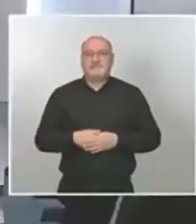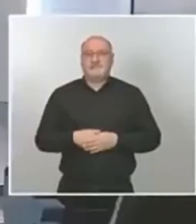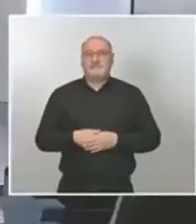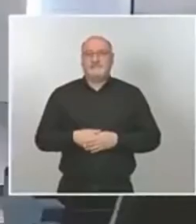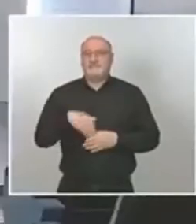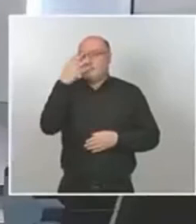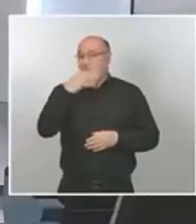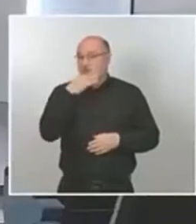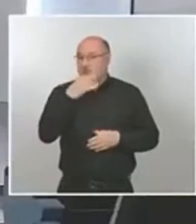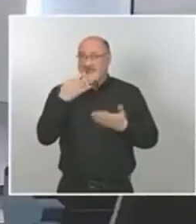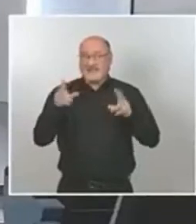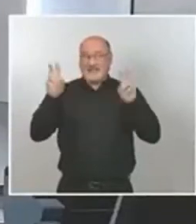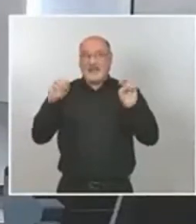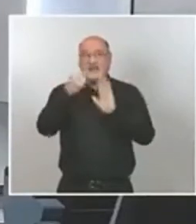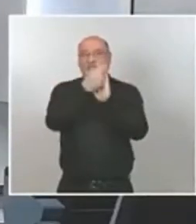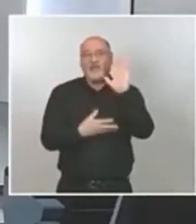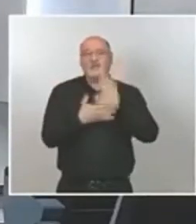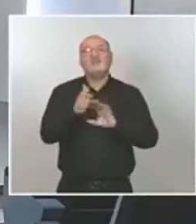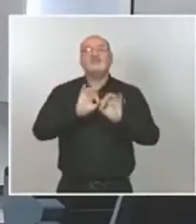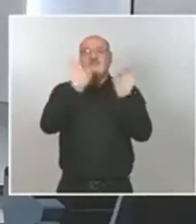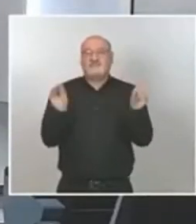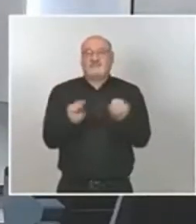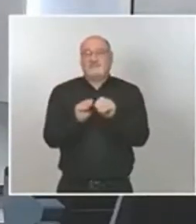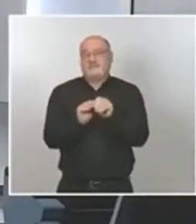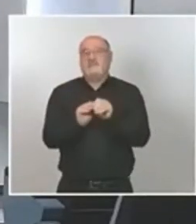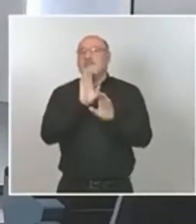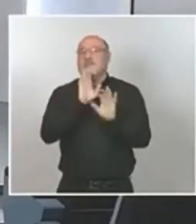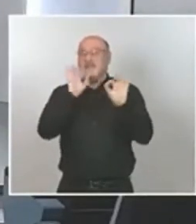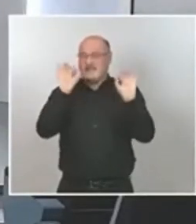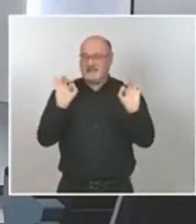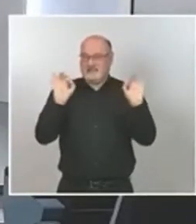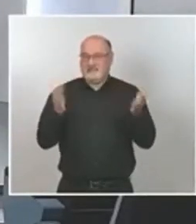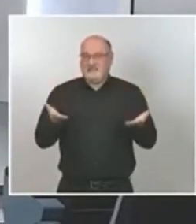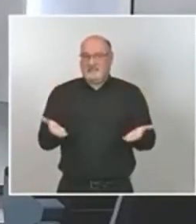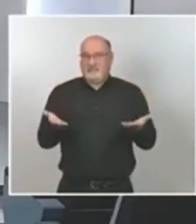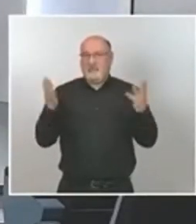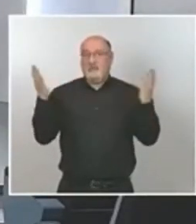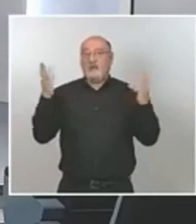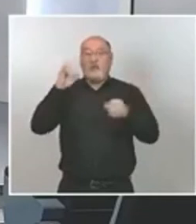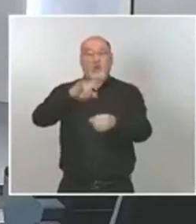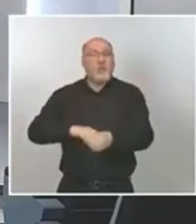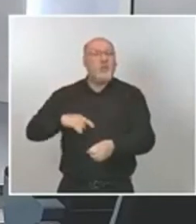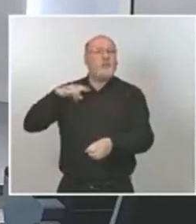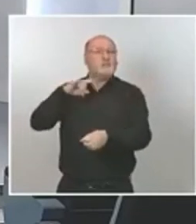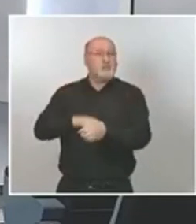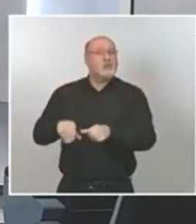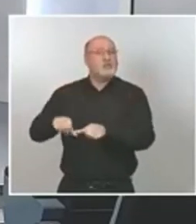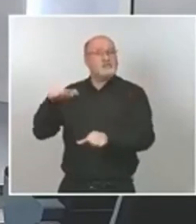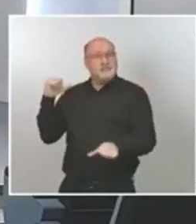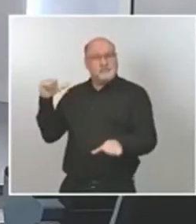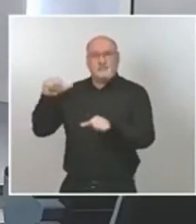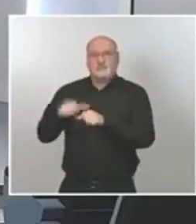sobre los datos de hoy en primer lugar y siempre que sucede especialmente los lunes y especialmente cuando ha habido unos días